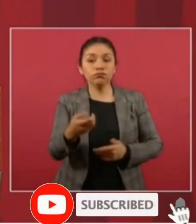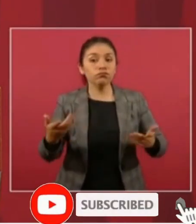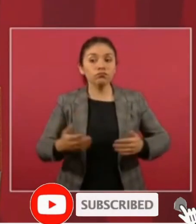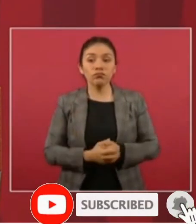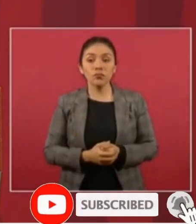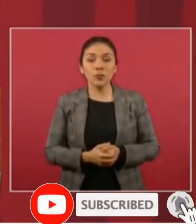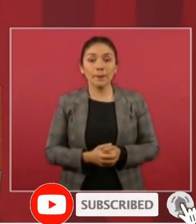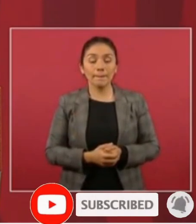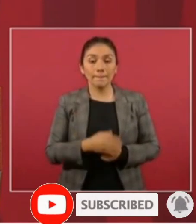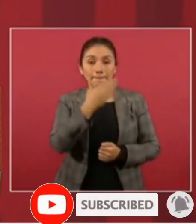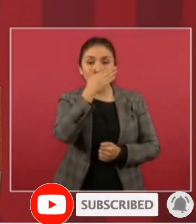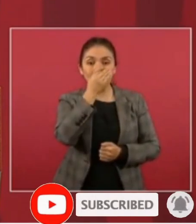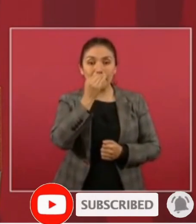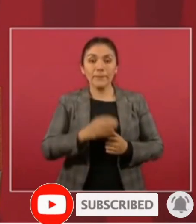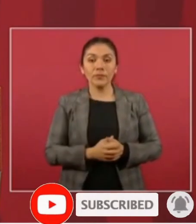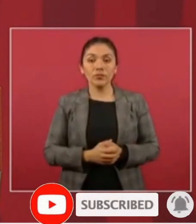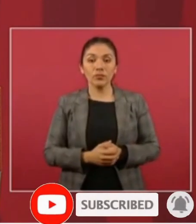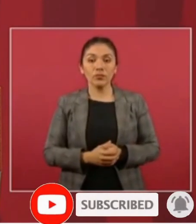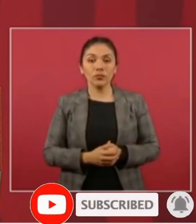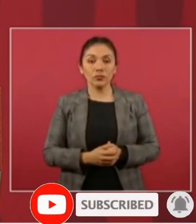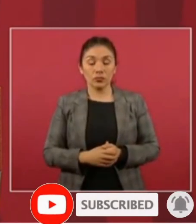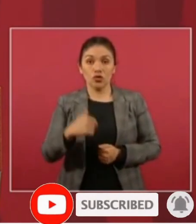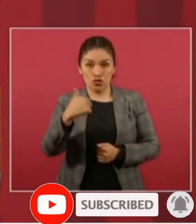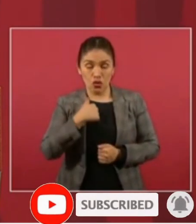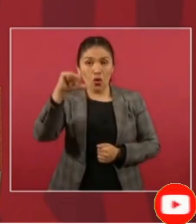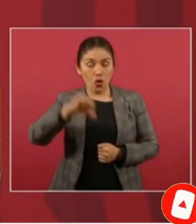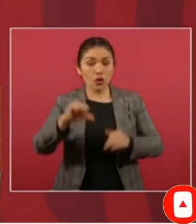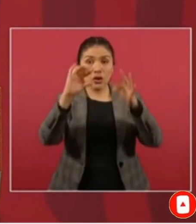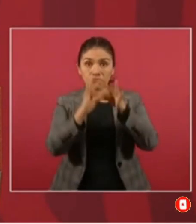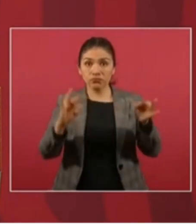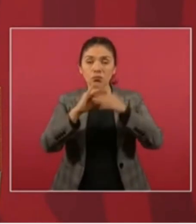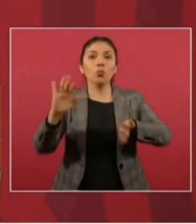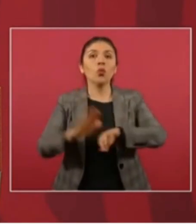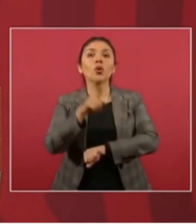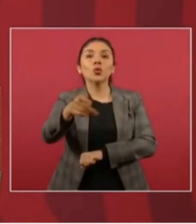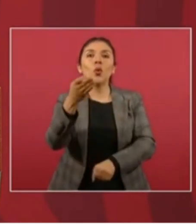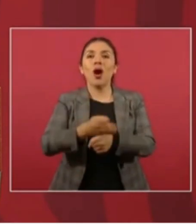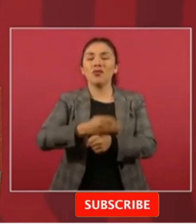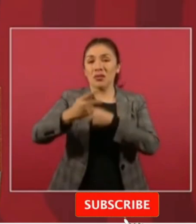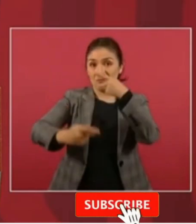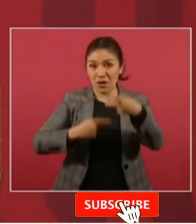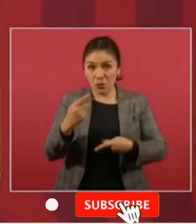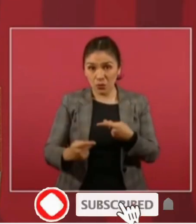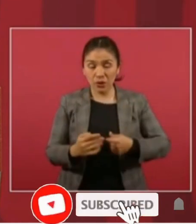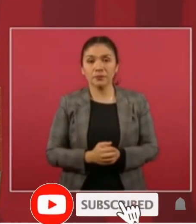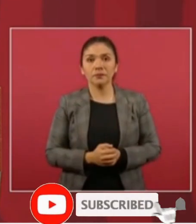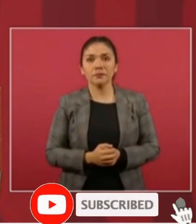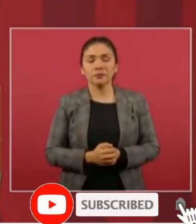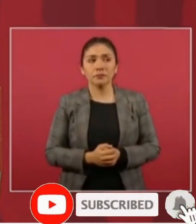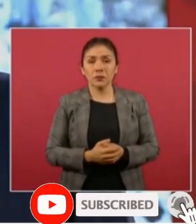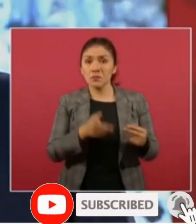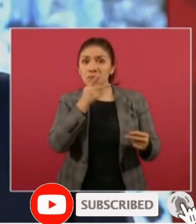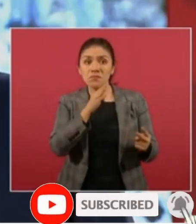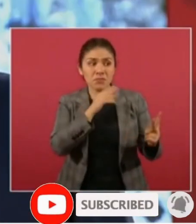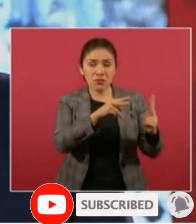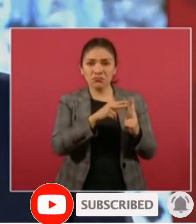lo hago porque tú lo estás planteando. Nos tienen confianza.